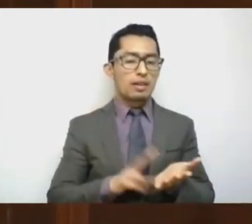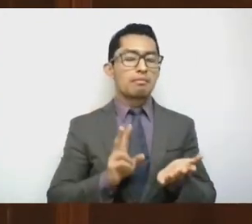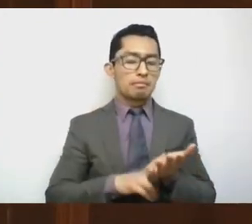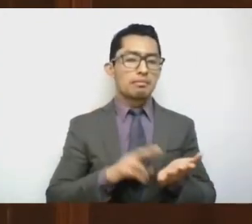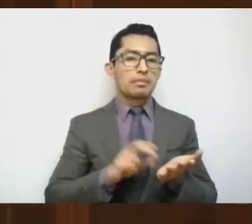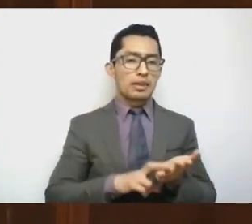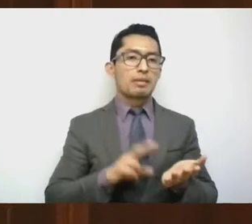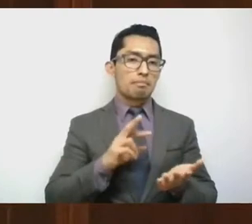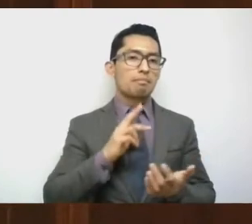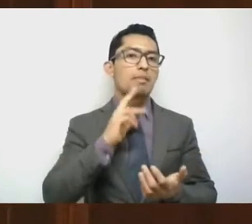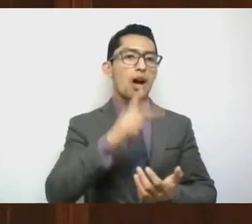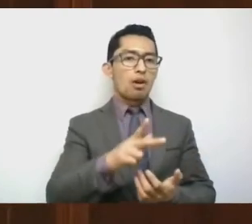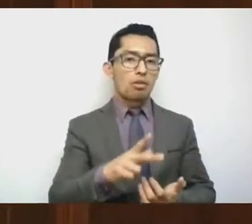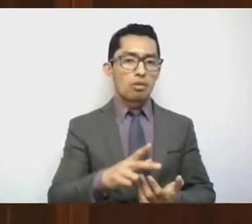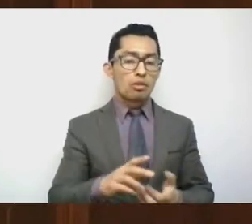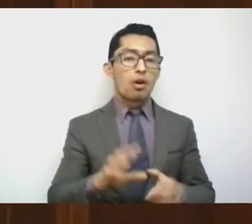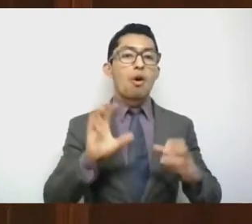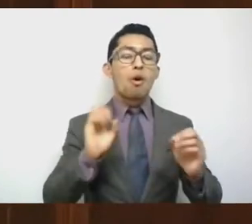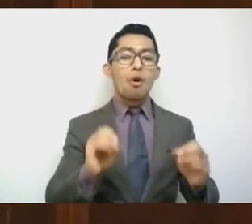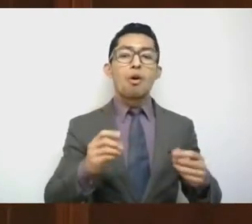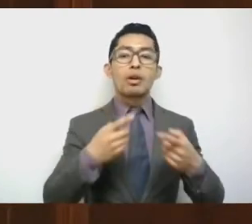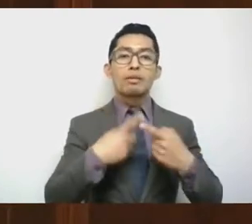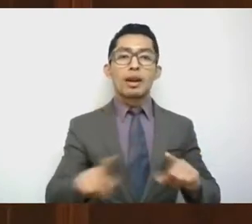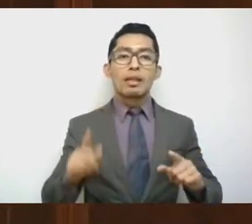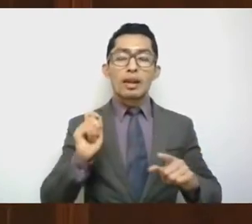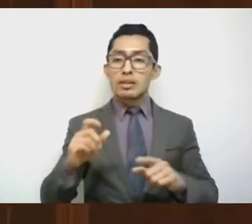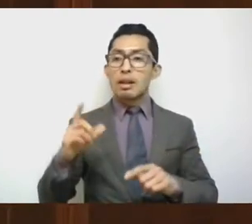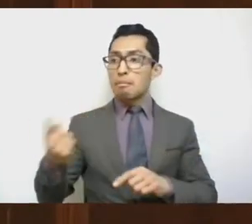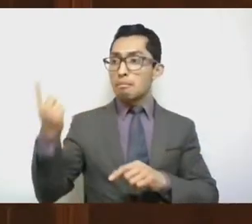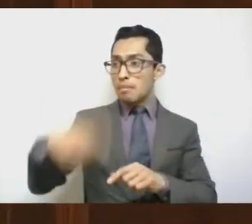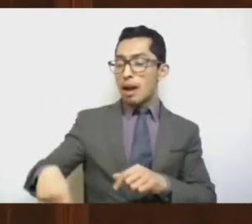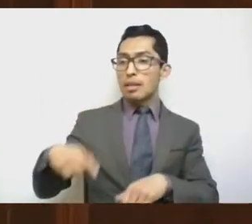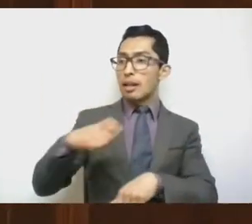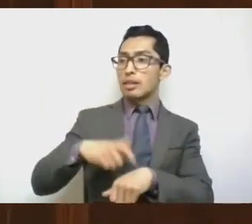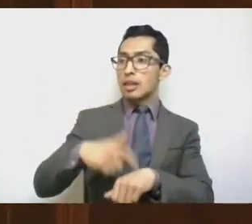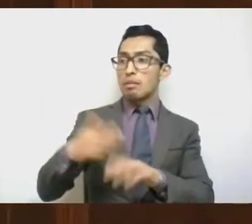pretender ajustarnos a un tiempo perentorio.